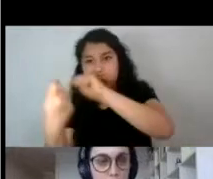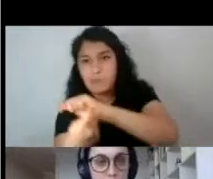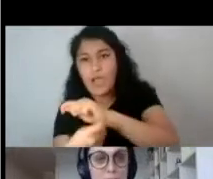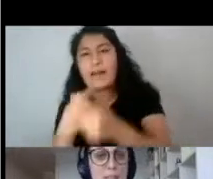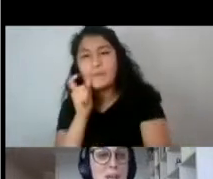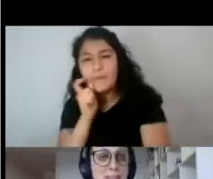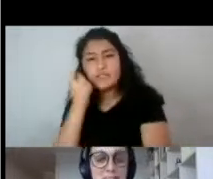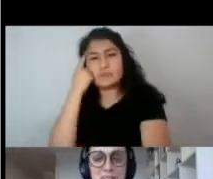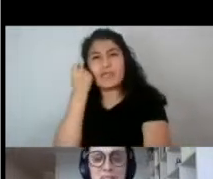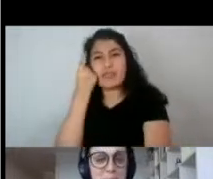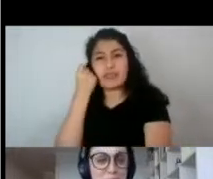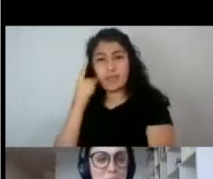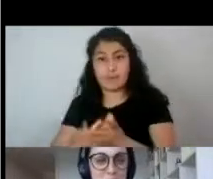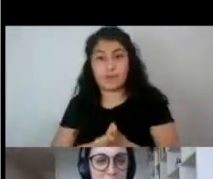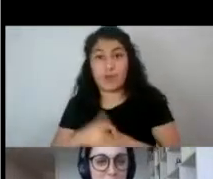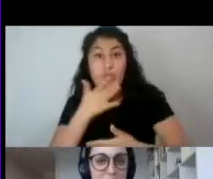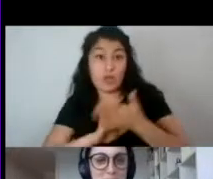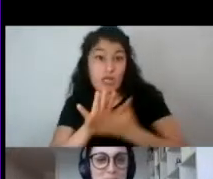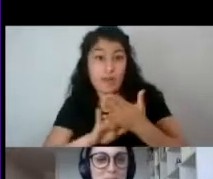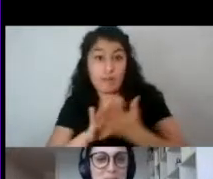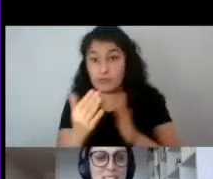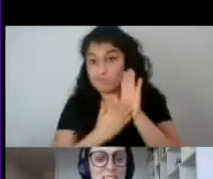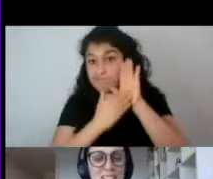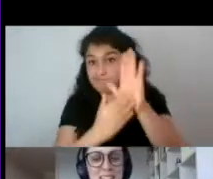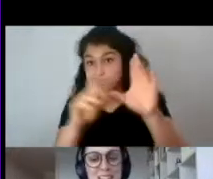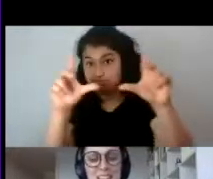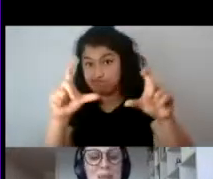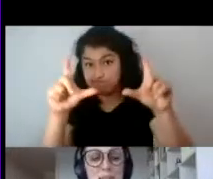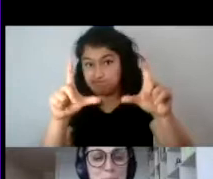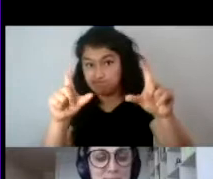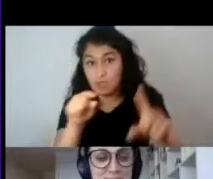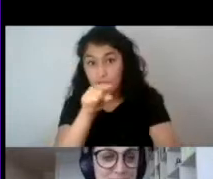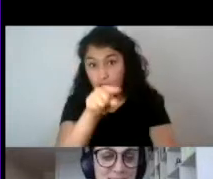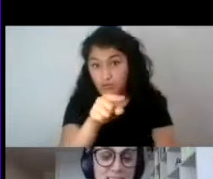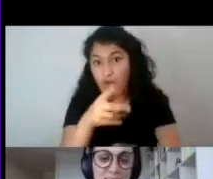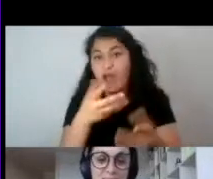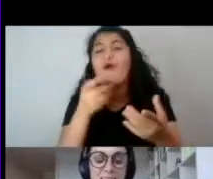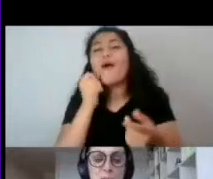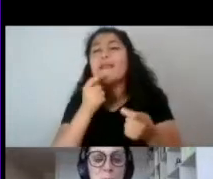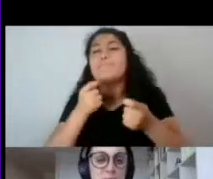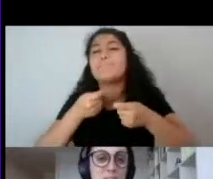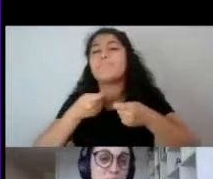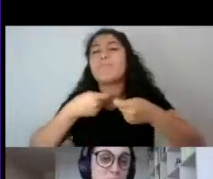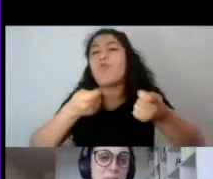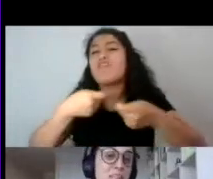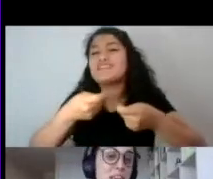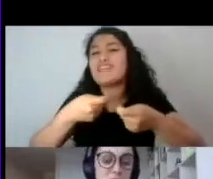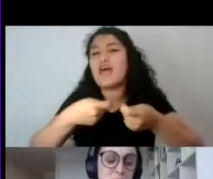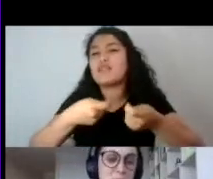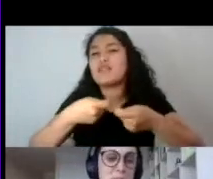de este imaginario contemporáneo. Esta es una publicidad del supermercado